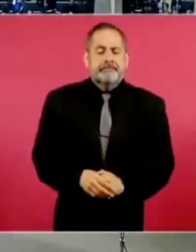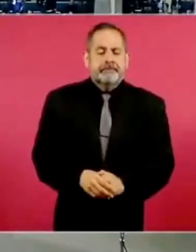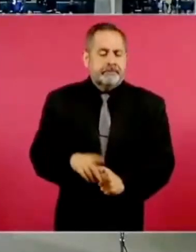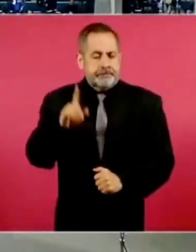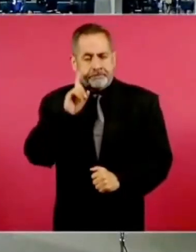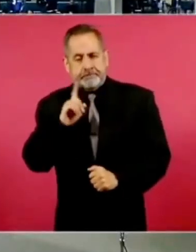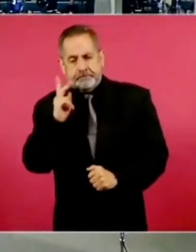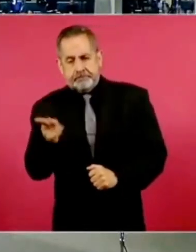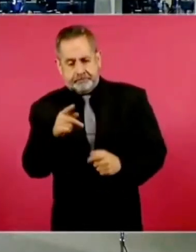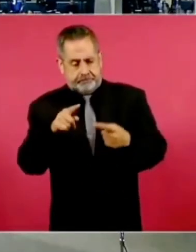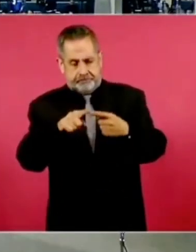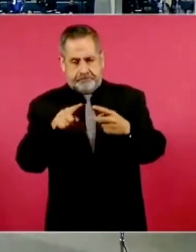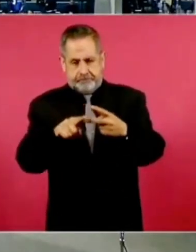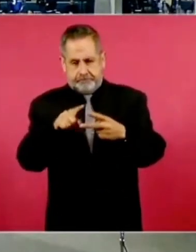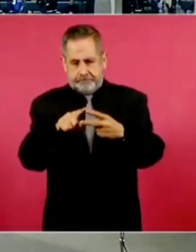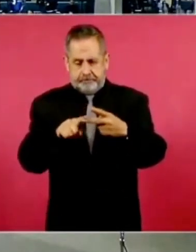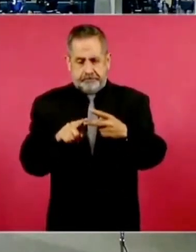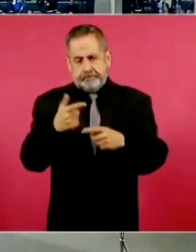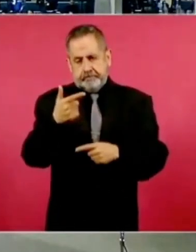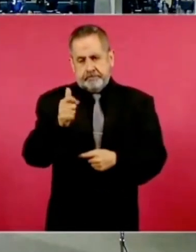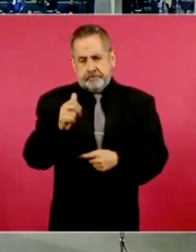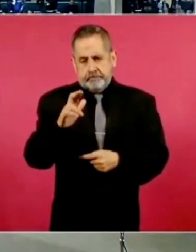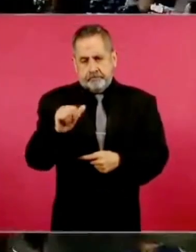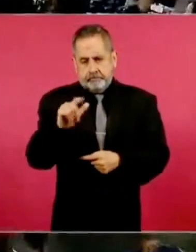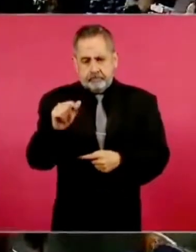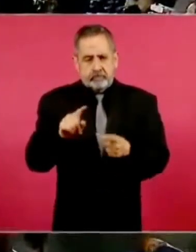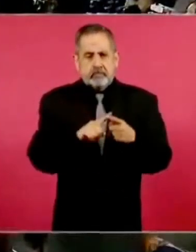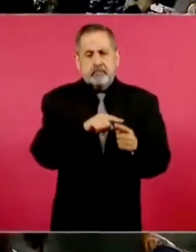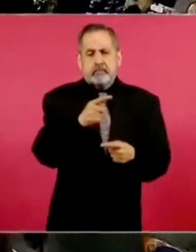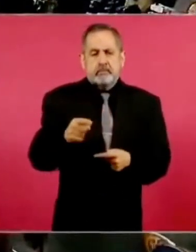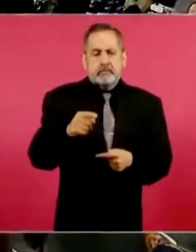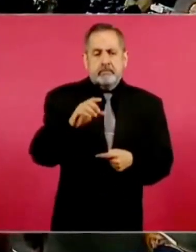Por mi parte, uno ligado a García Luna, pero por Osiel Cárdenas Guillén.